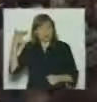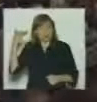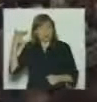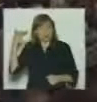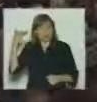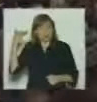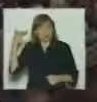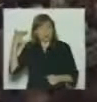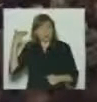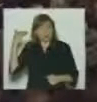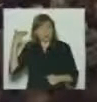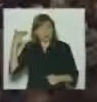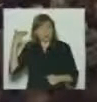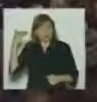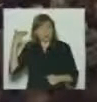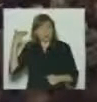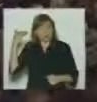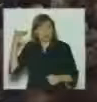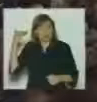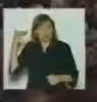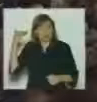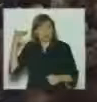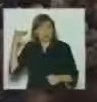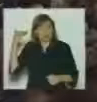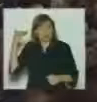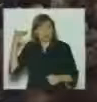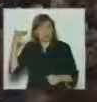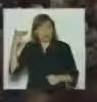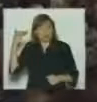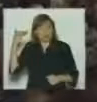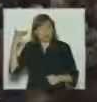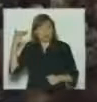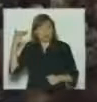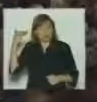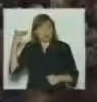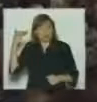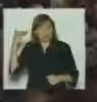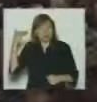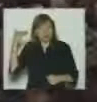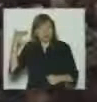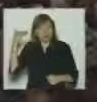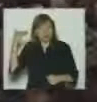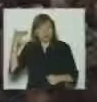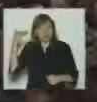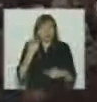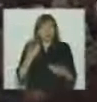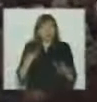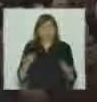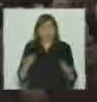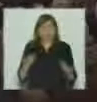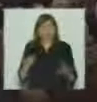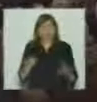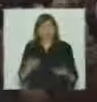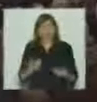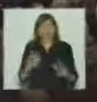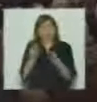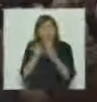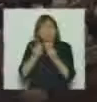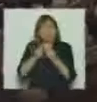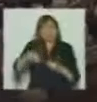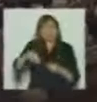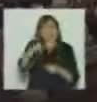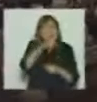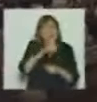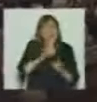45% de los votos estaba ejerciendo el poder muchos ya habían muchos